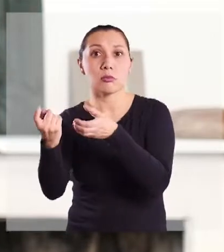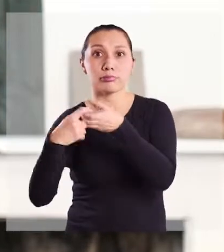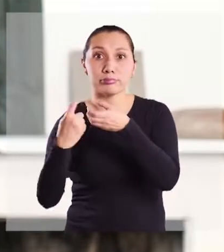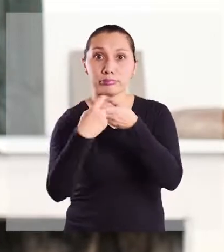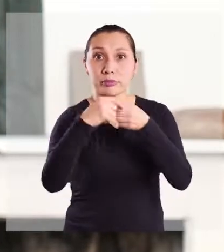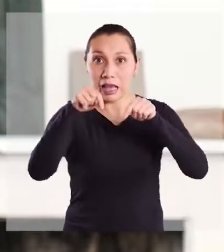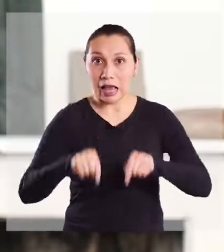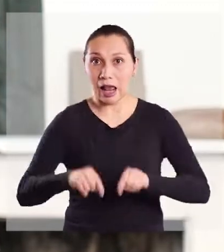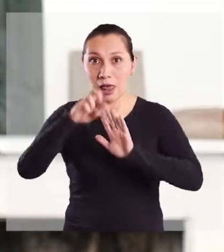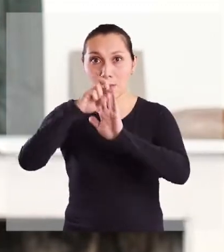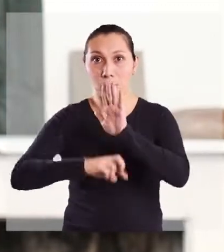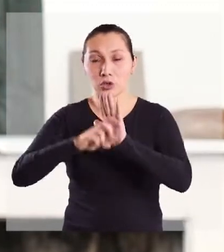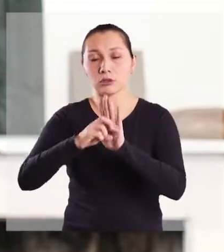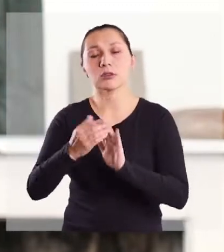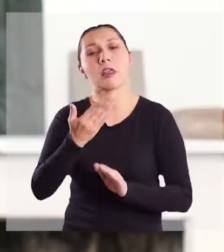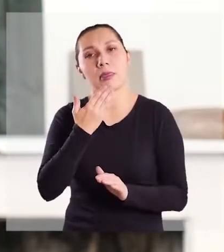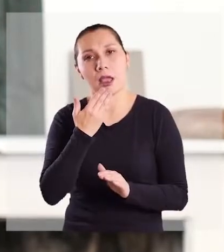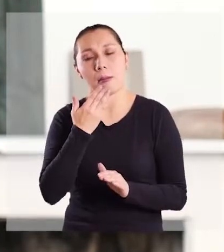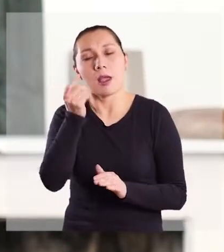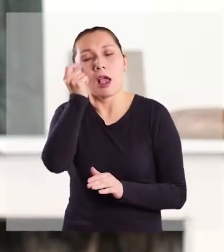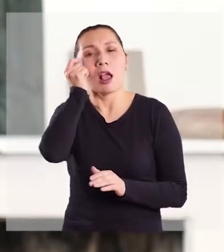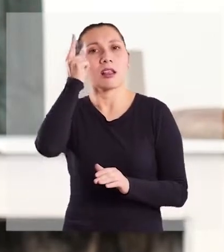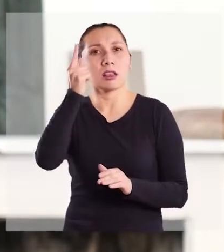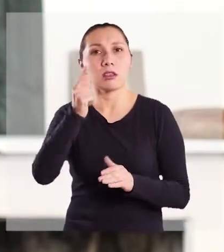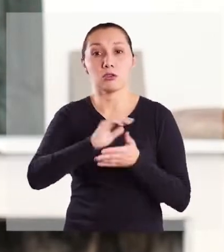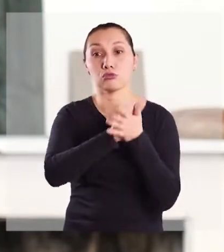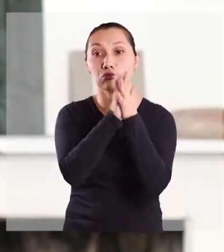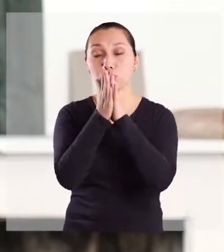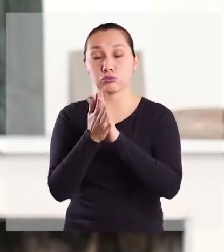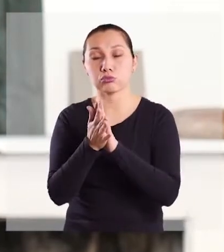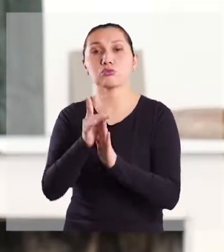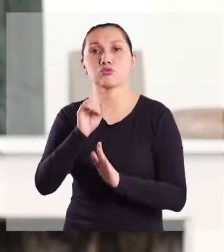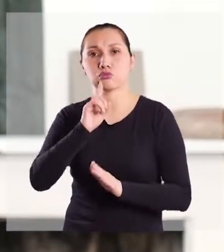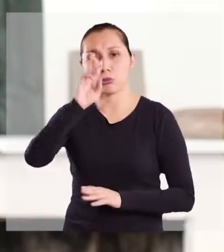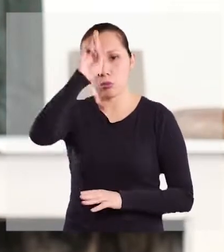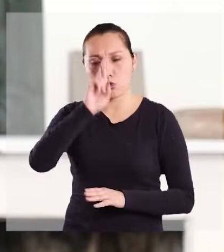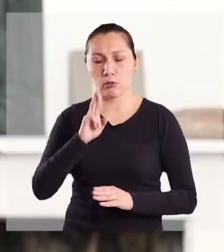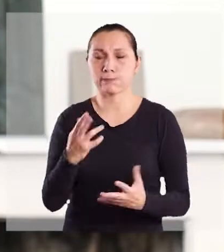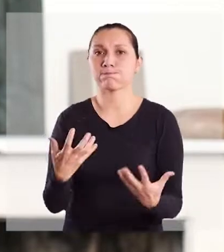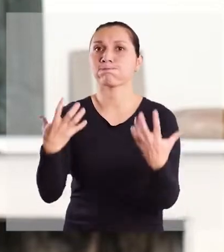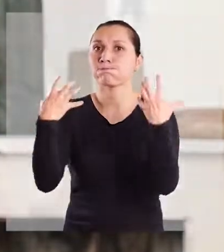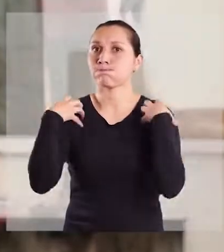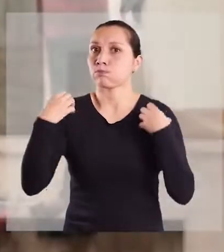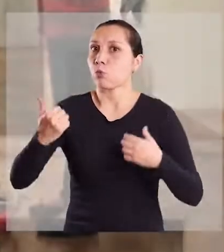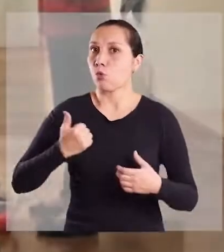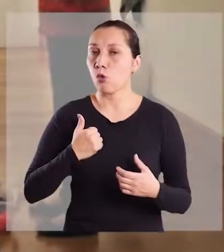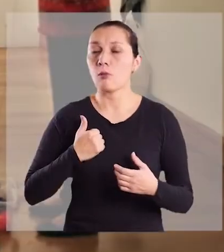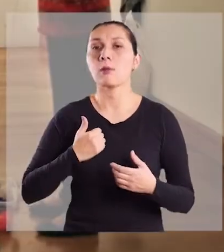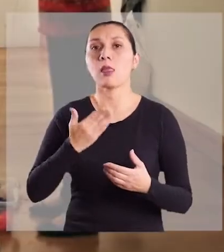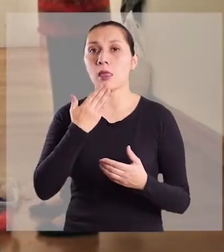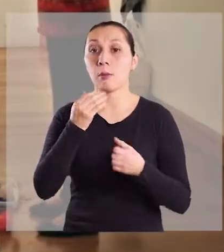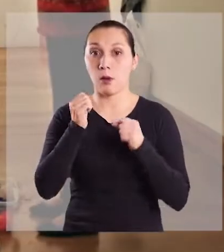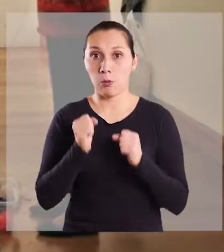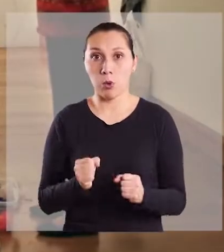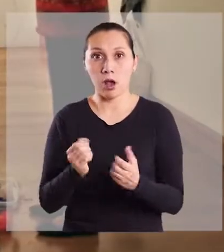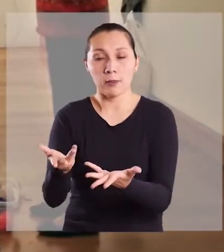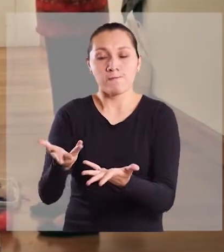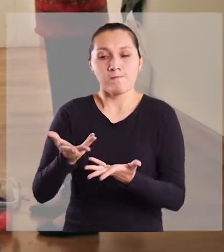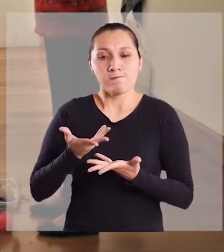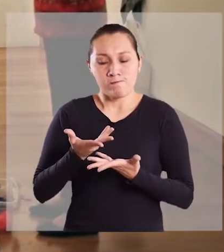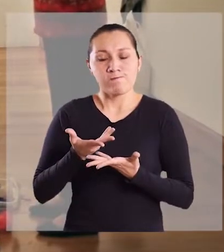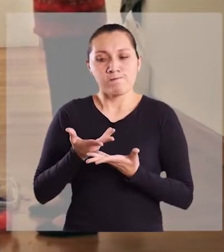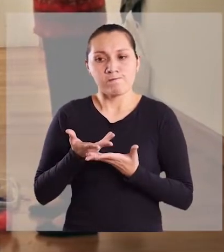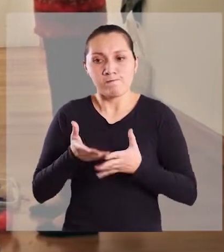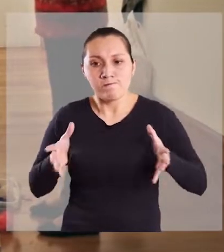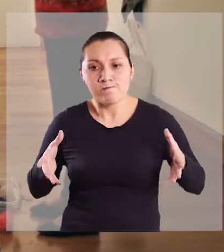están metidas en este proyecto, también de entender que todos tenemos un rol que cumplir. Y nos unió también la posibilidad